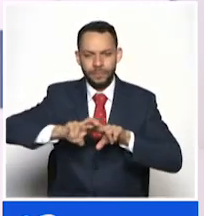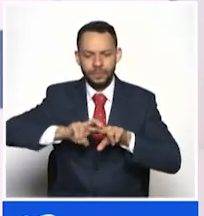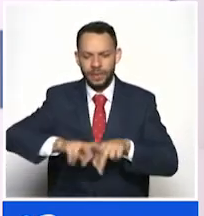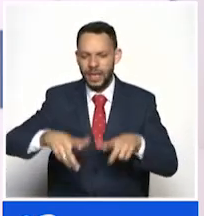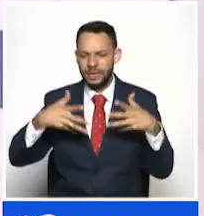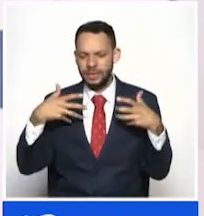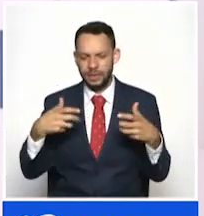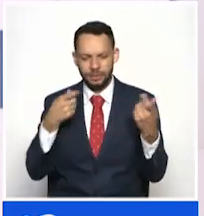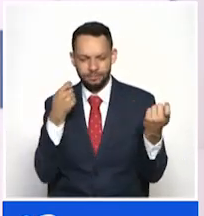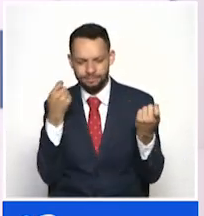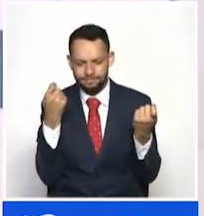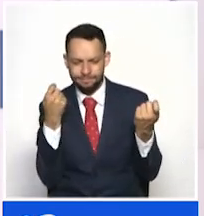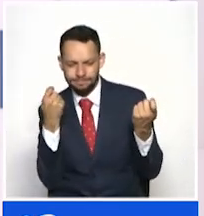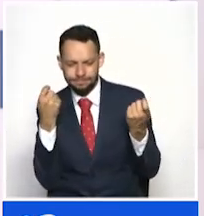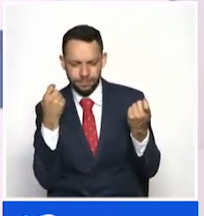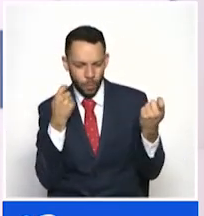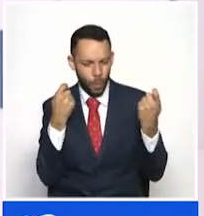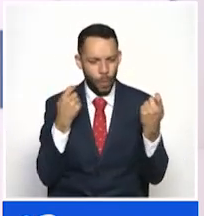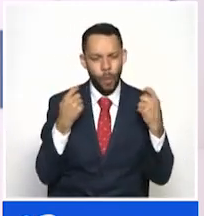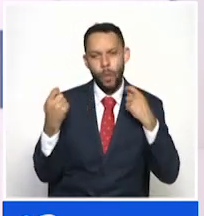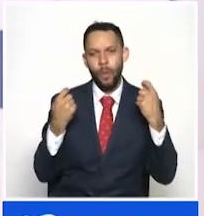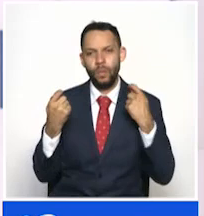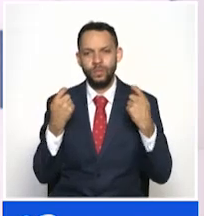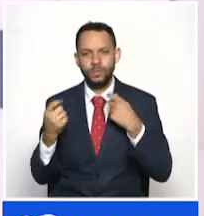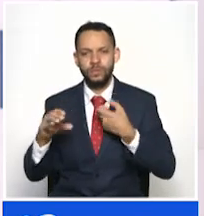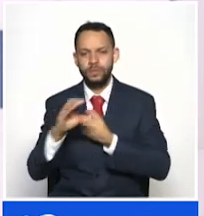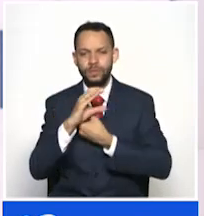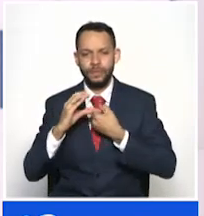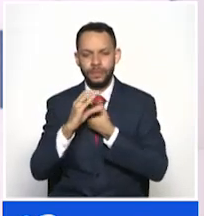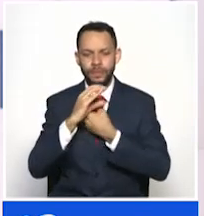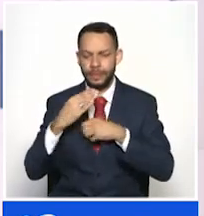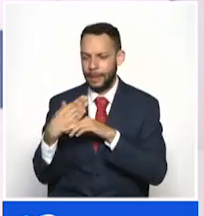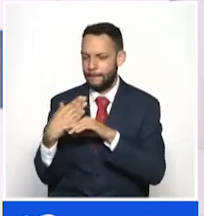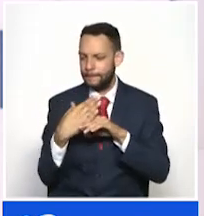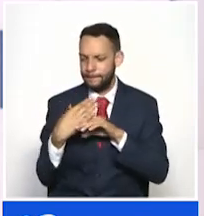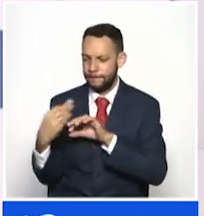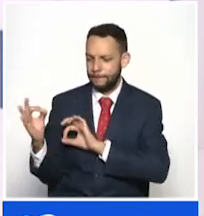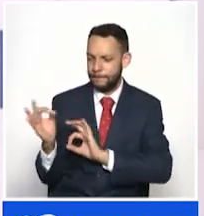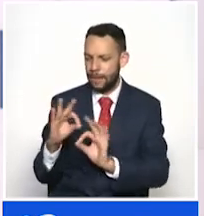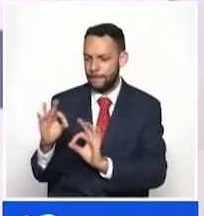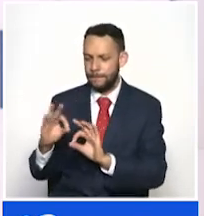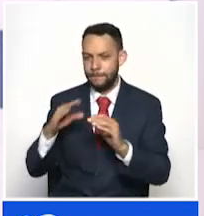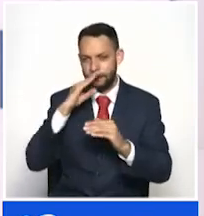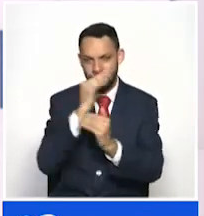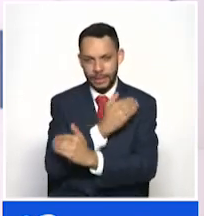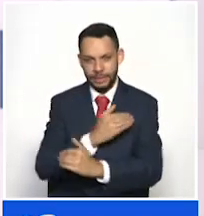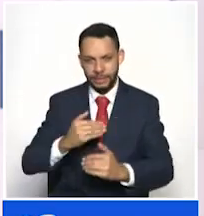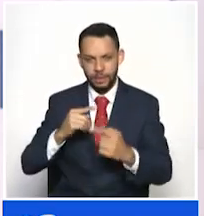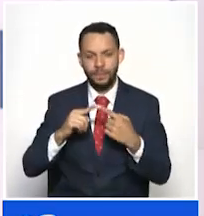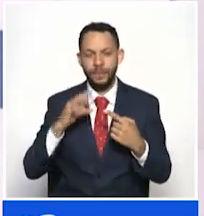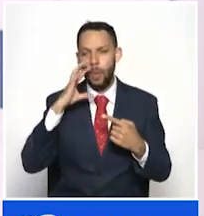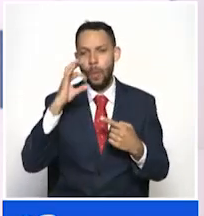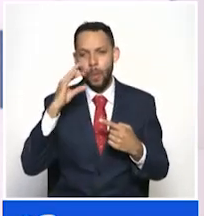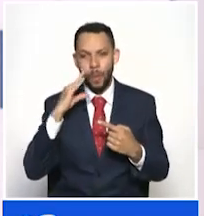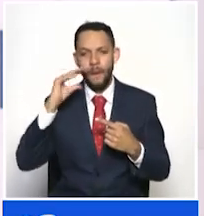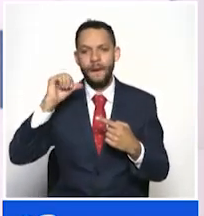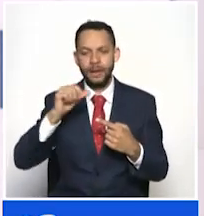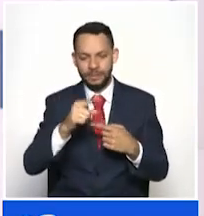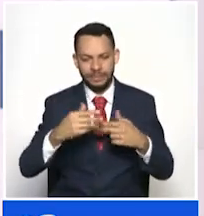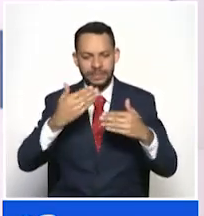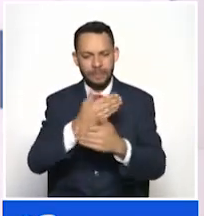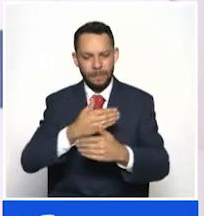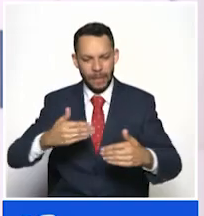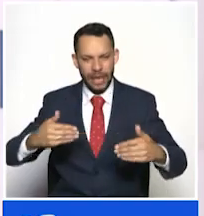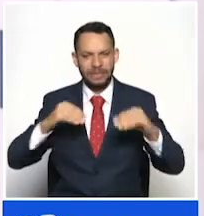tipo de ejercicios en las calles de la ciudad con el fin de prevenir que los niños y las niñas sean víctimas del trabajo pesado, en